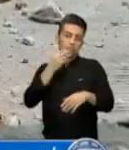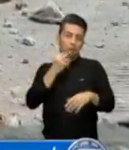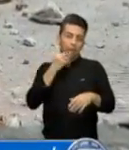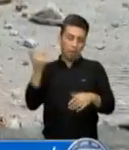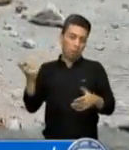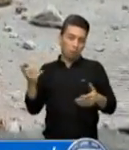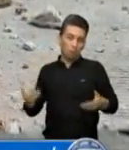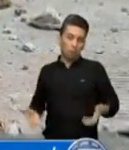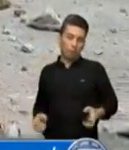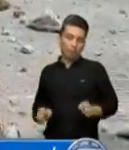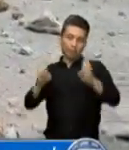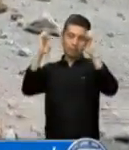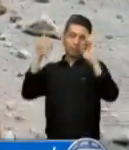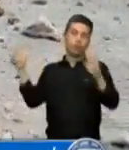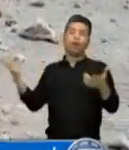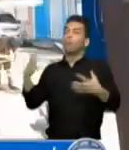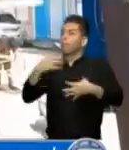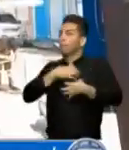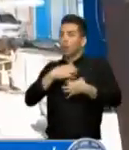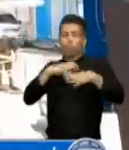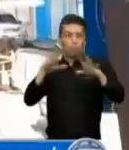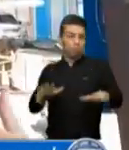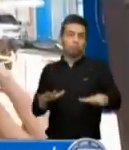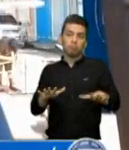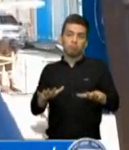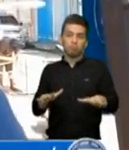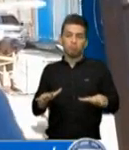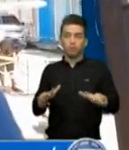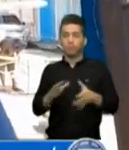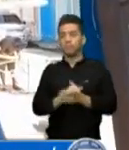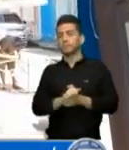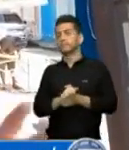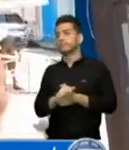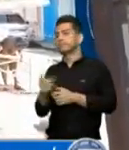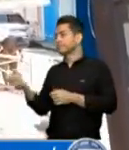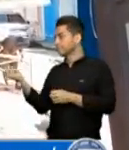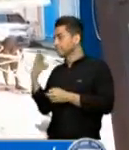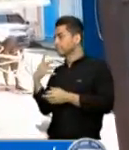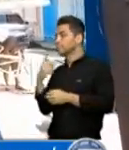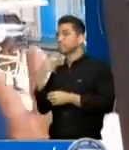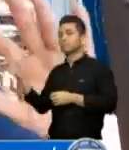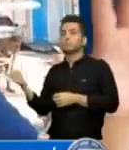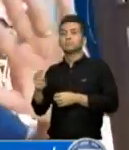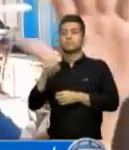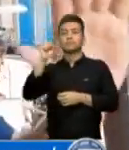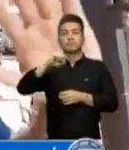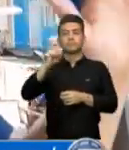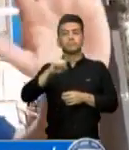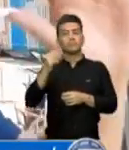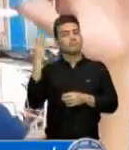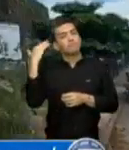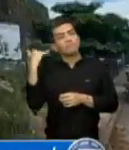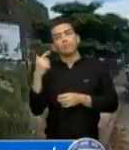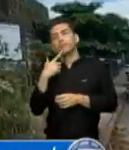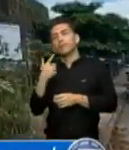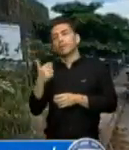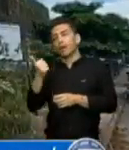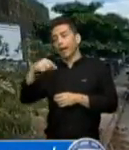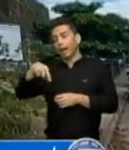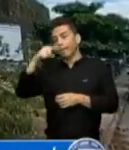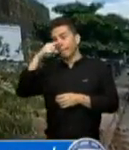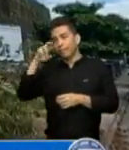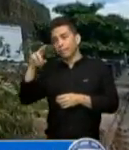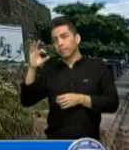patrimonio intangible nacional. Antropología había dado la autorización primero de venir y tratar la manera de quitar la